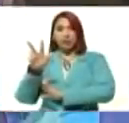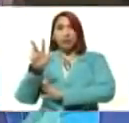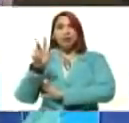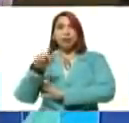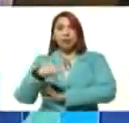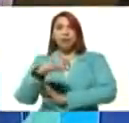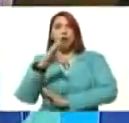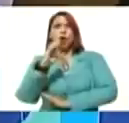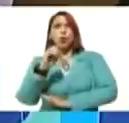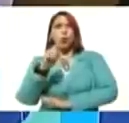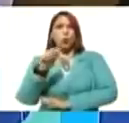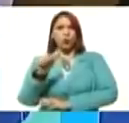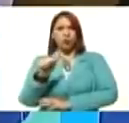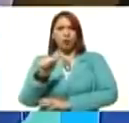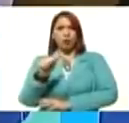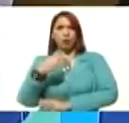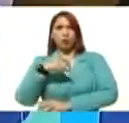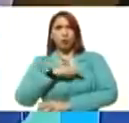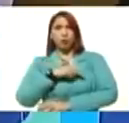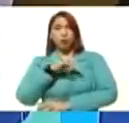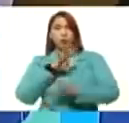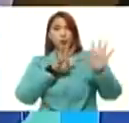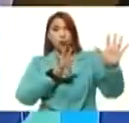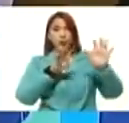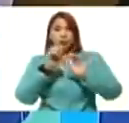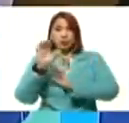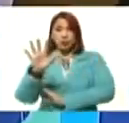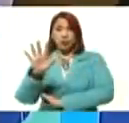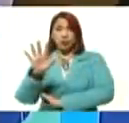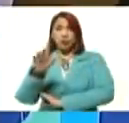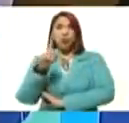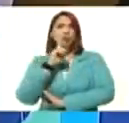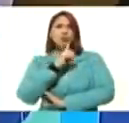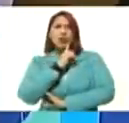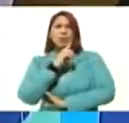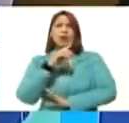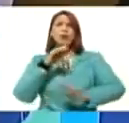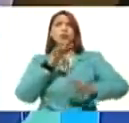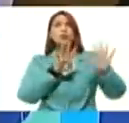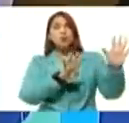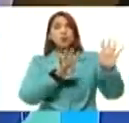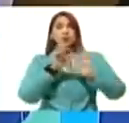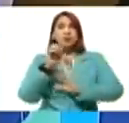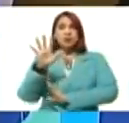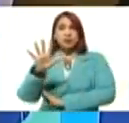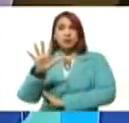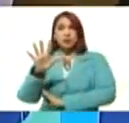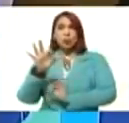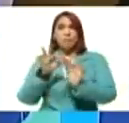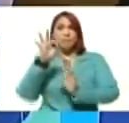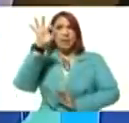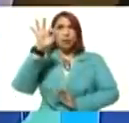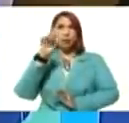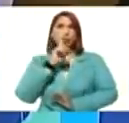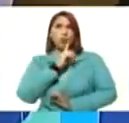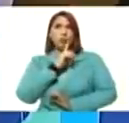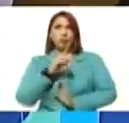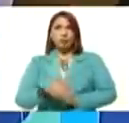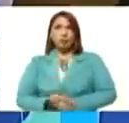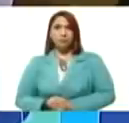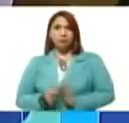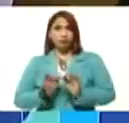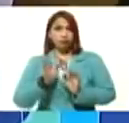905, nuestra querida cota 905, se llama cota 905 porque está a 905 metros de altura